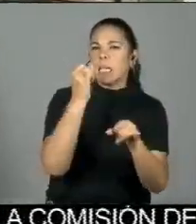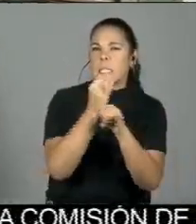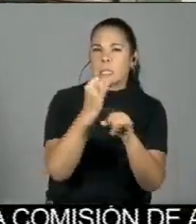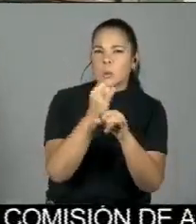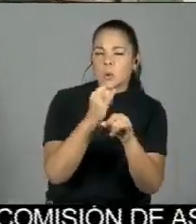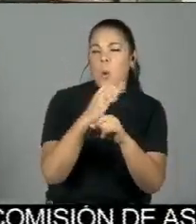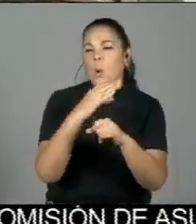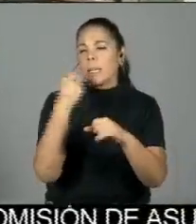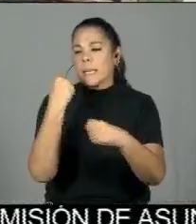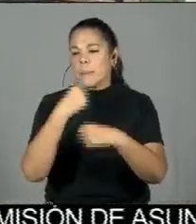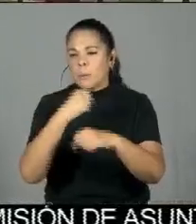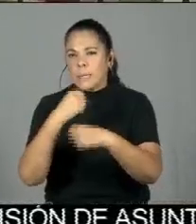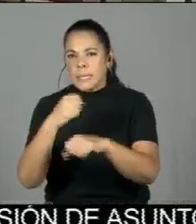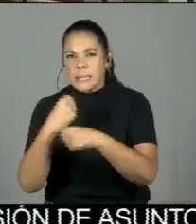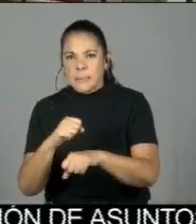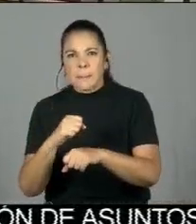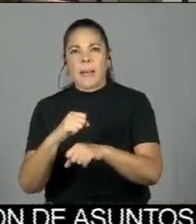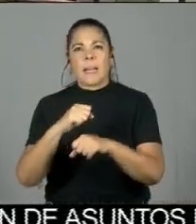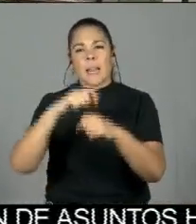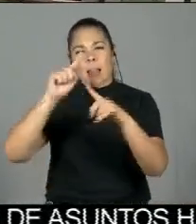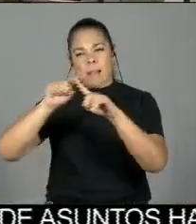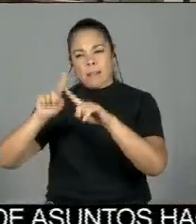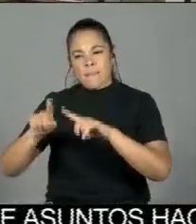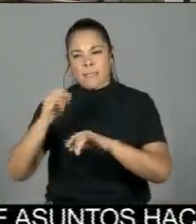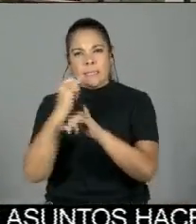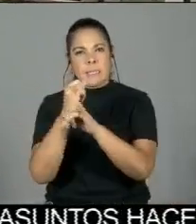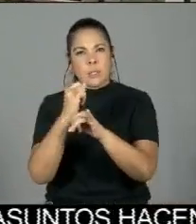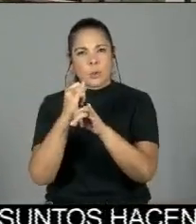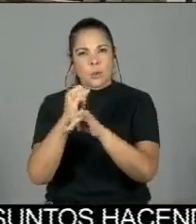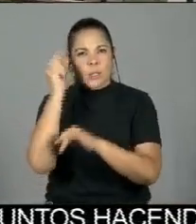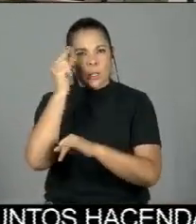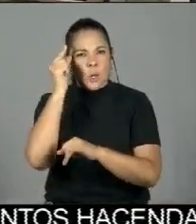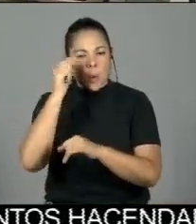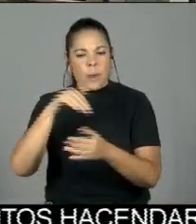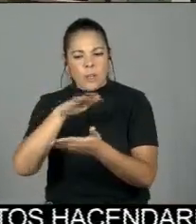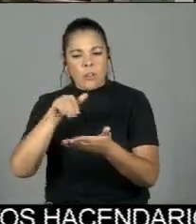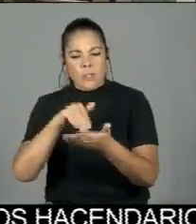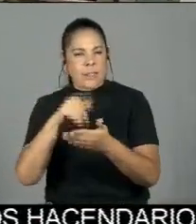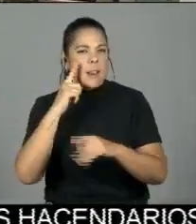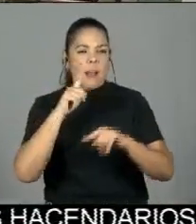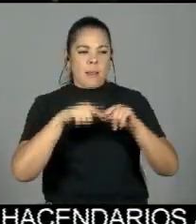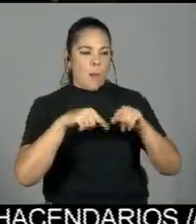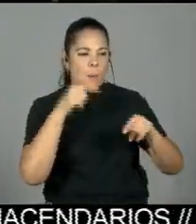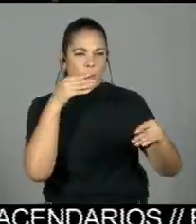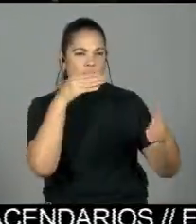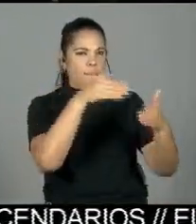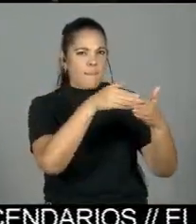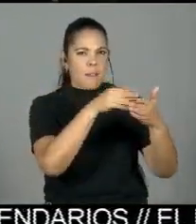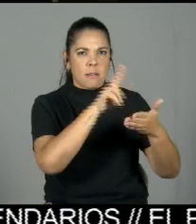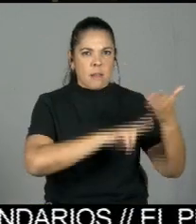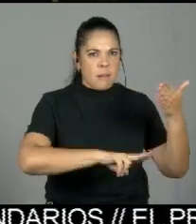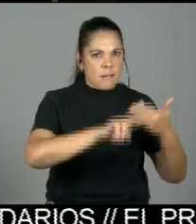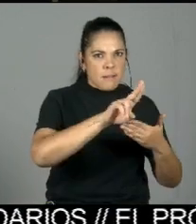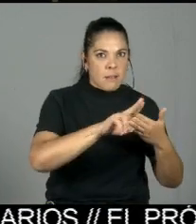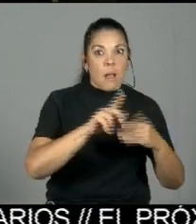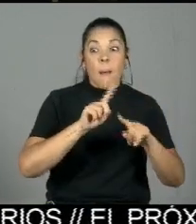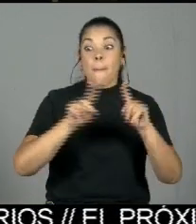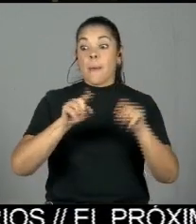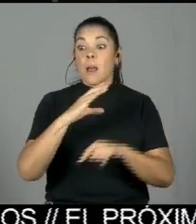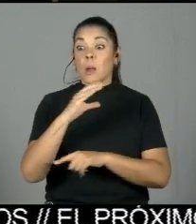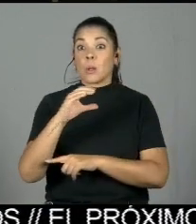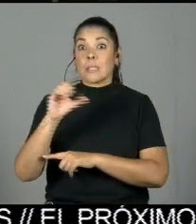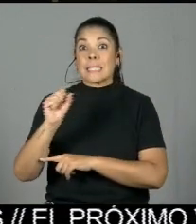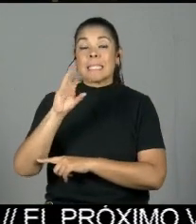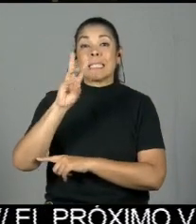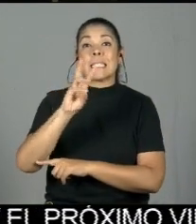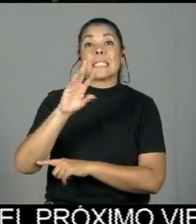municipalidades, instituciones del Gobierno Central. Y resulta que en la Caja, 65 mil trabajadores de